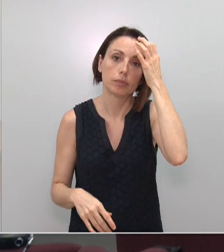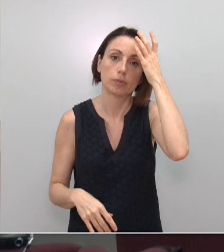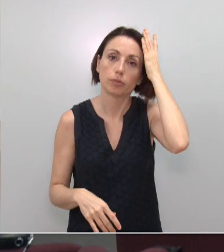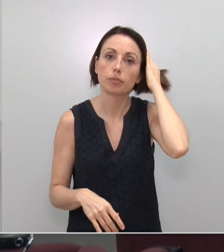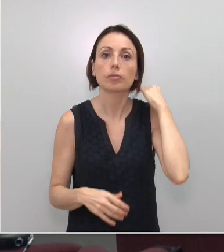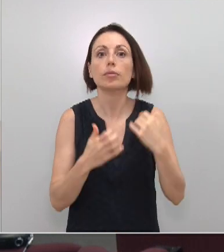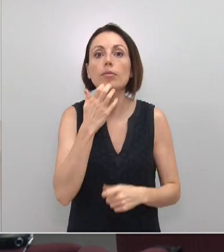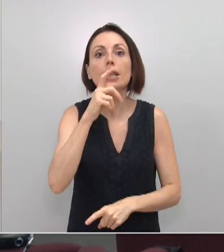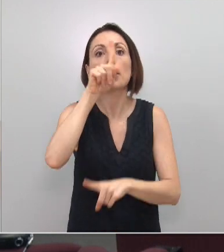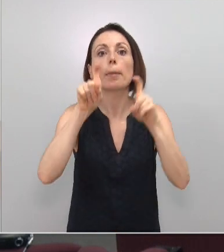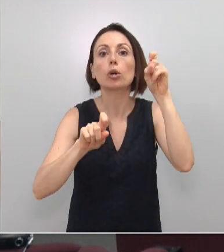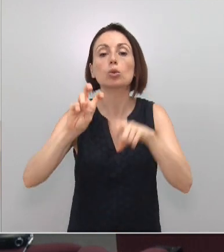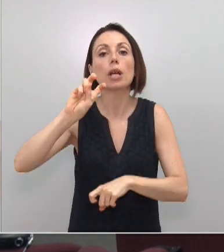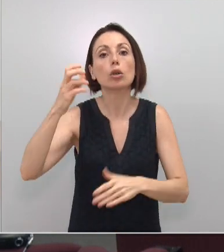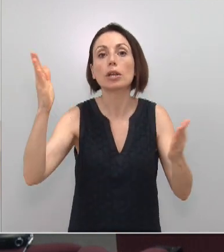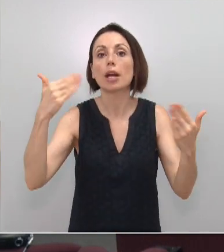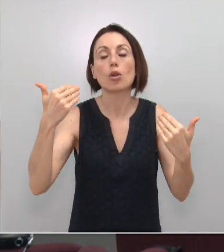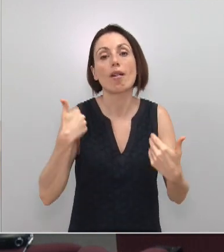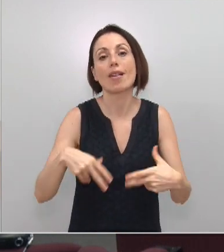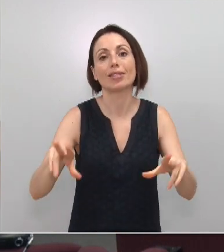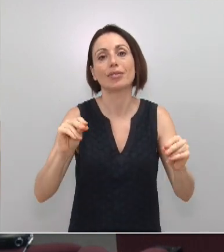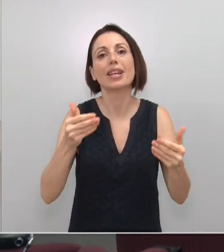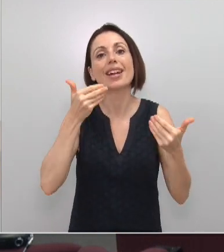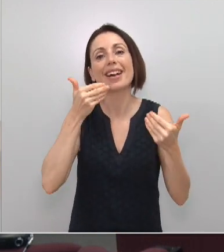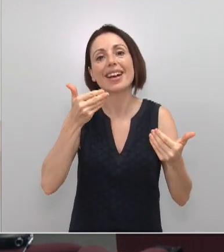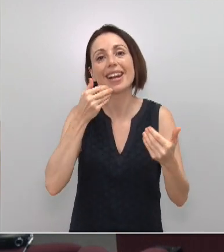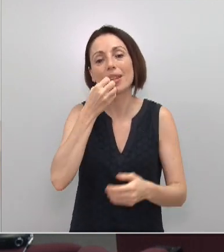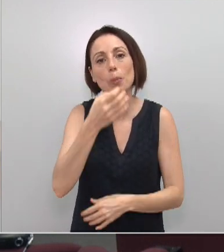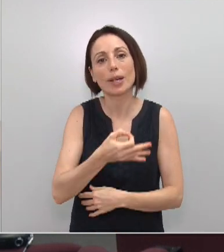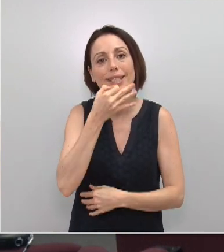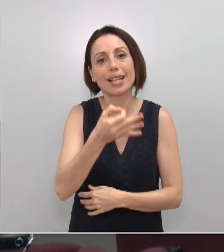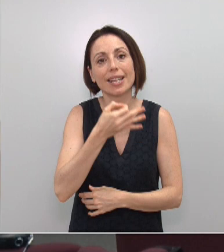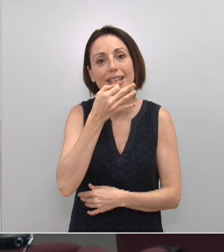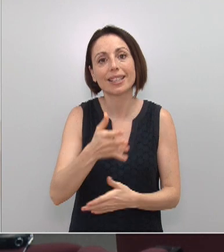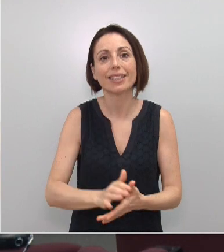Pues si no hay ninguna cuestión más, esto sería todo. Muy bien, muchas gracias y buenas tardes.